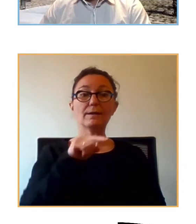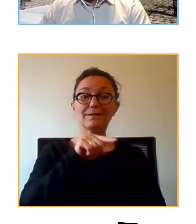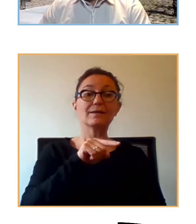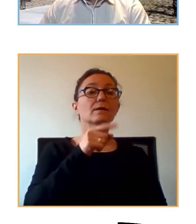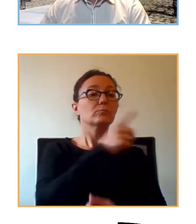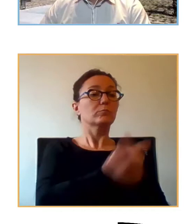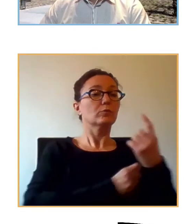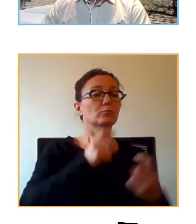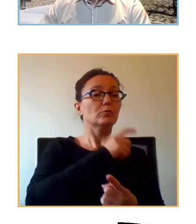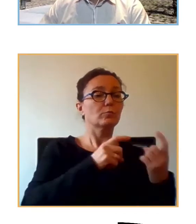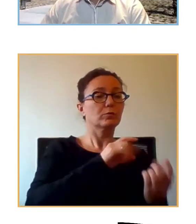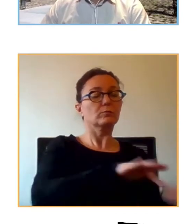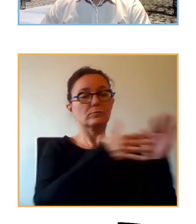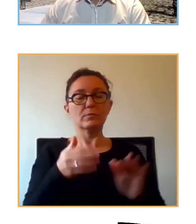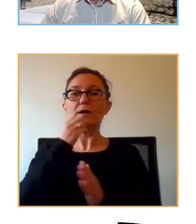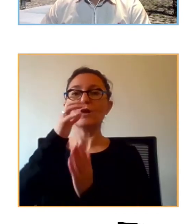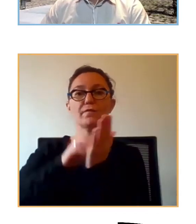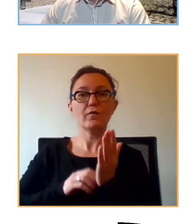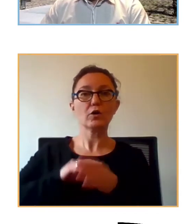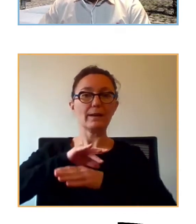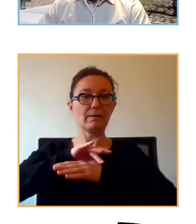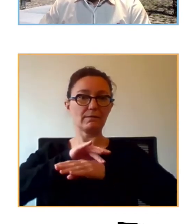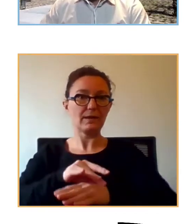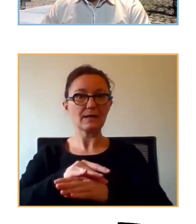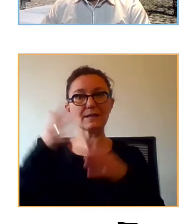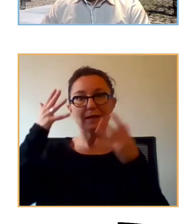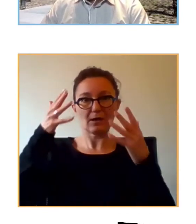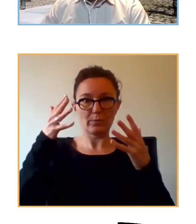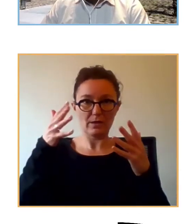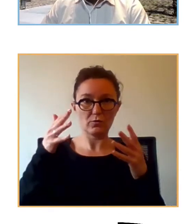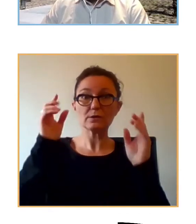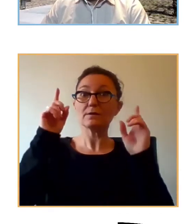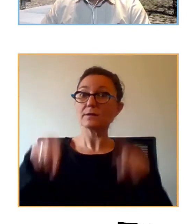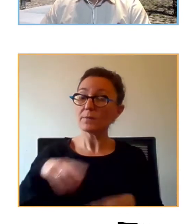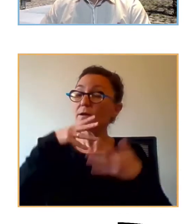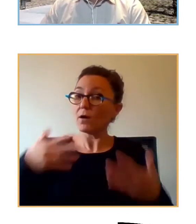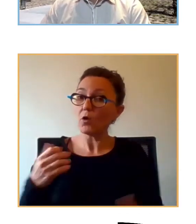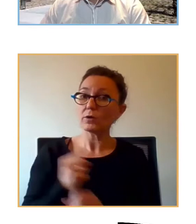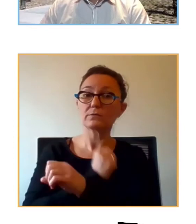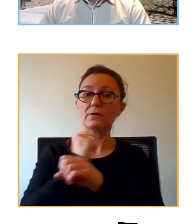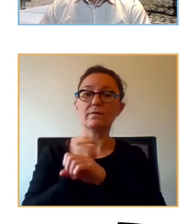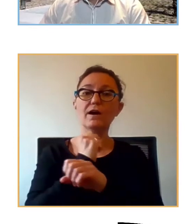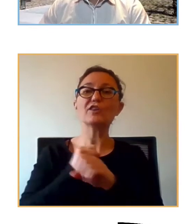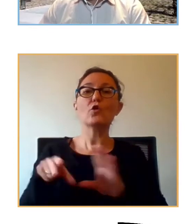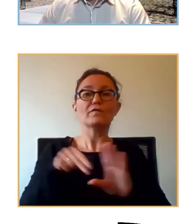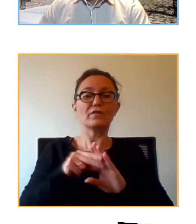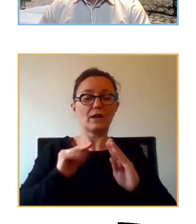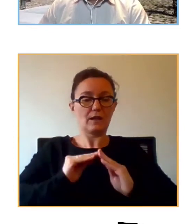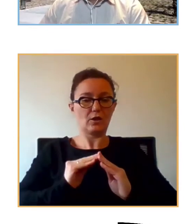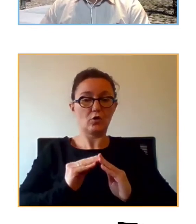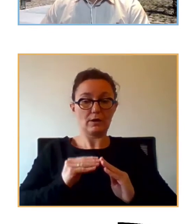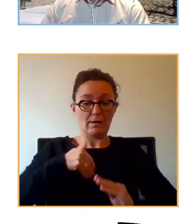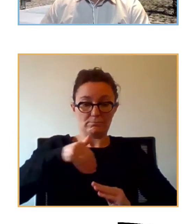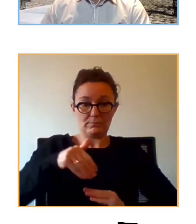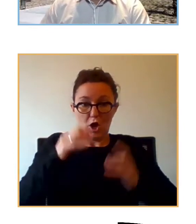generamos infografías y guías y recomendaciones y ahora mismo estamos también trabajando en un vídeo que pronto va a estar y que lo difundiremos a